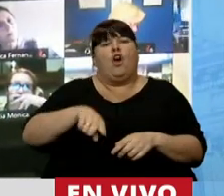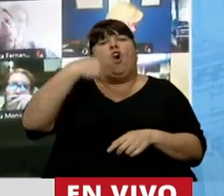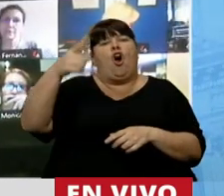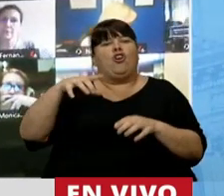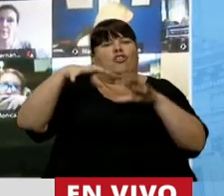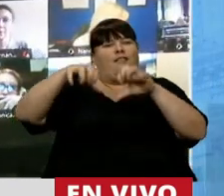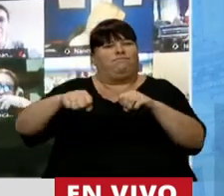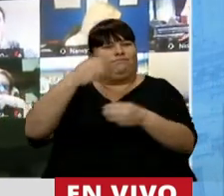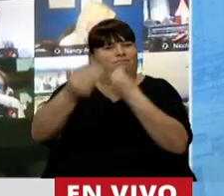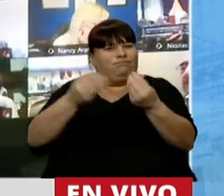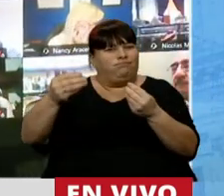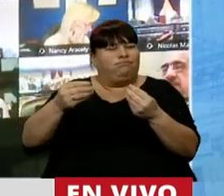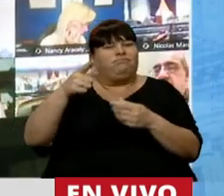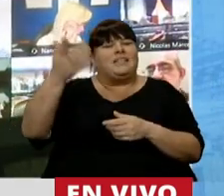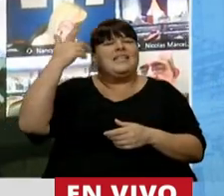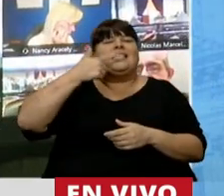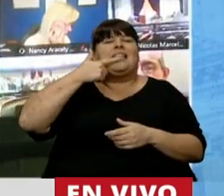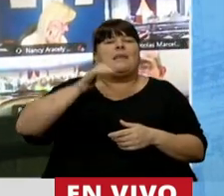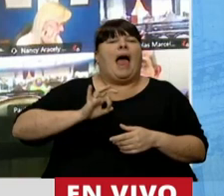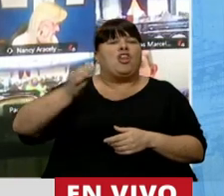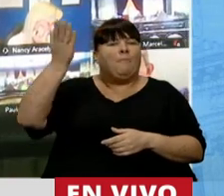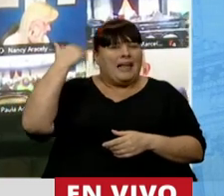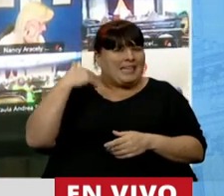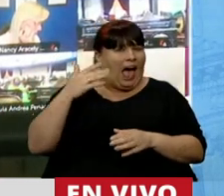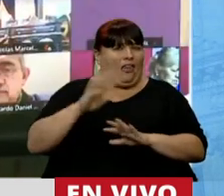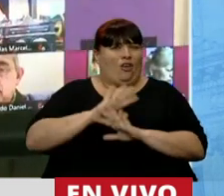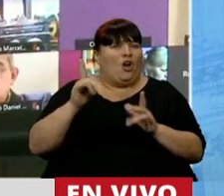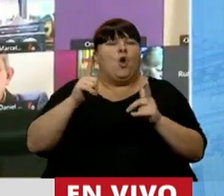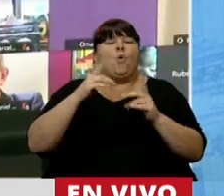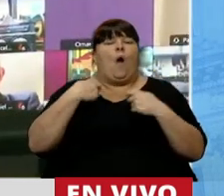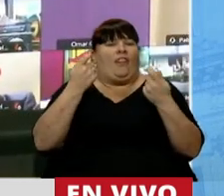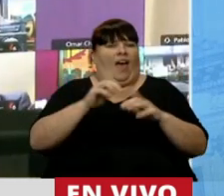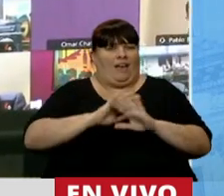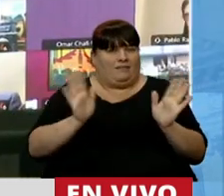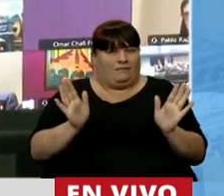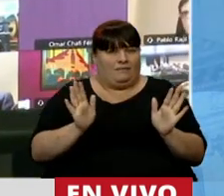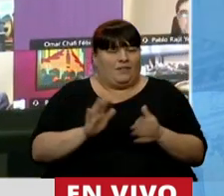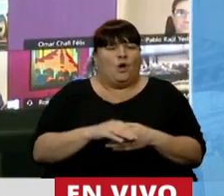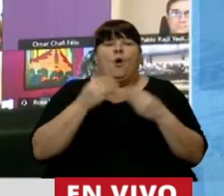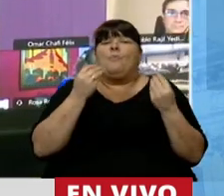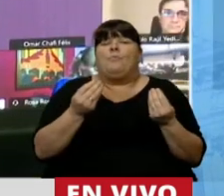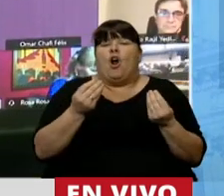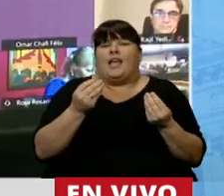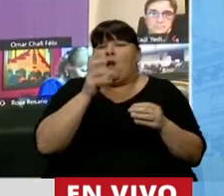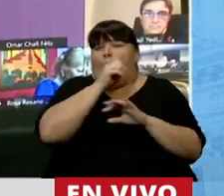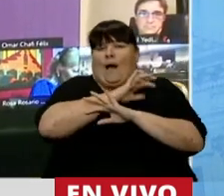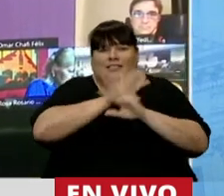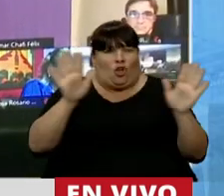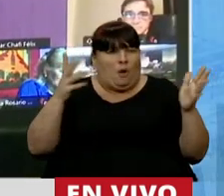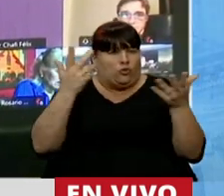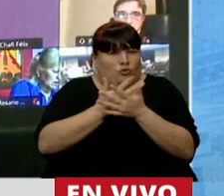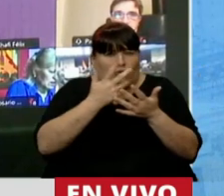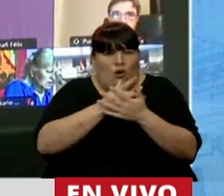otro asentamiento que se armó en septiembre del año pasado cuando ya no se daba más. Porque era insoportable el